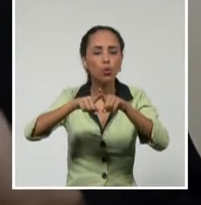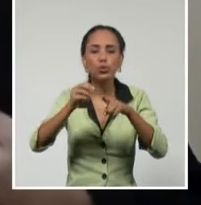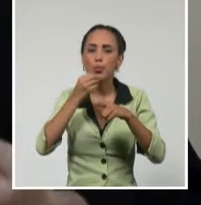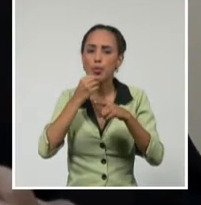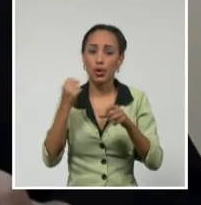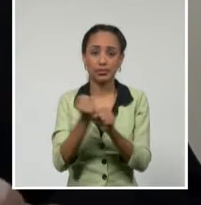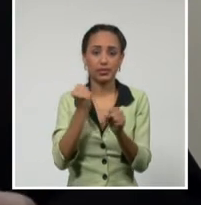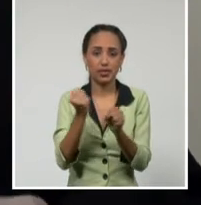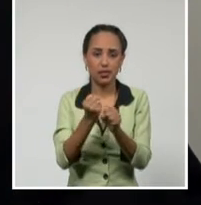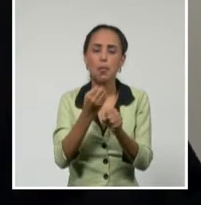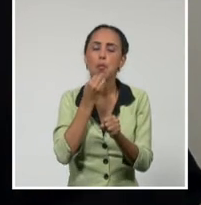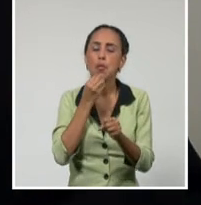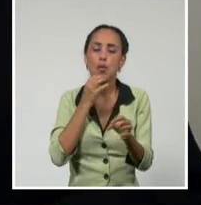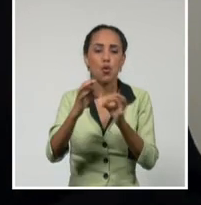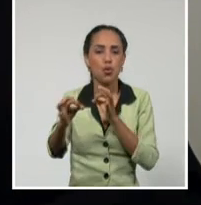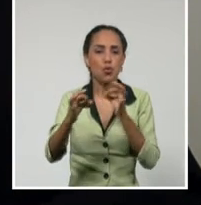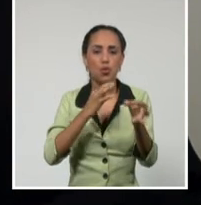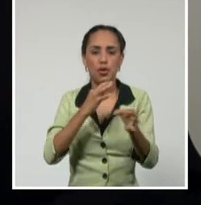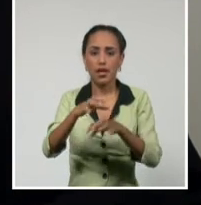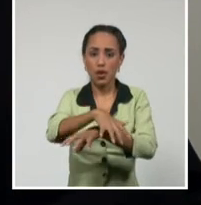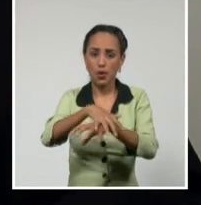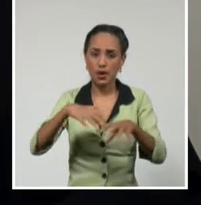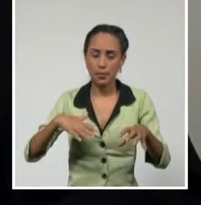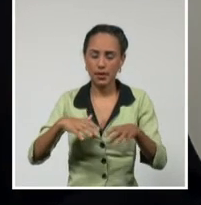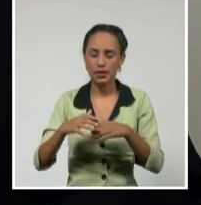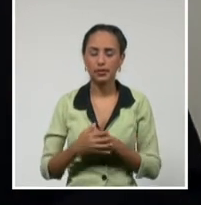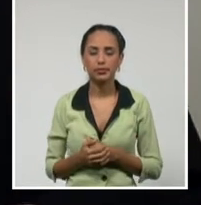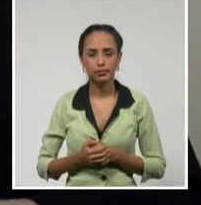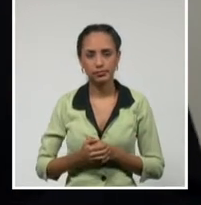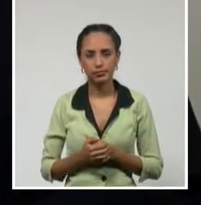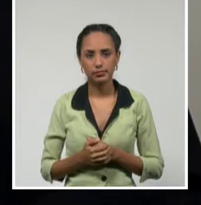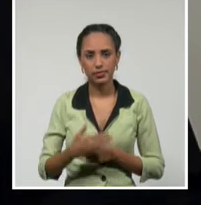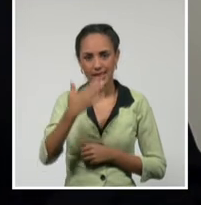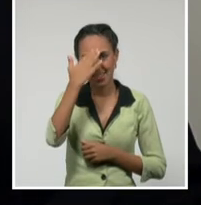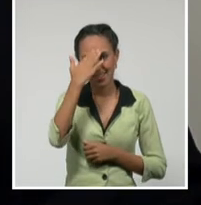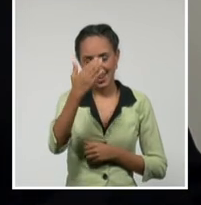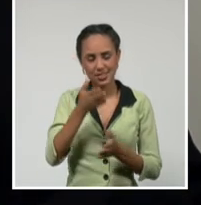preservar la biodiversidad para las futuras generaciones. Gracias y manténgase informado.